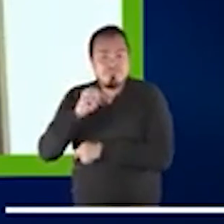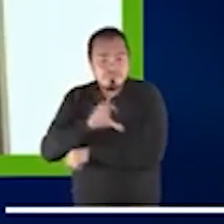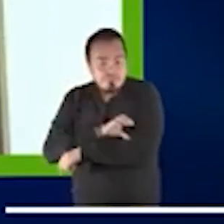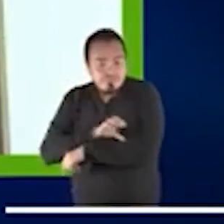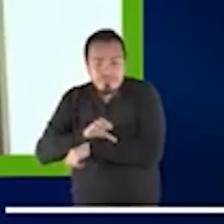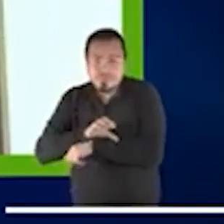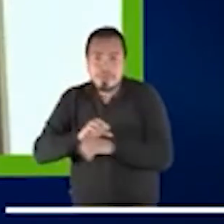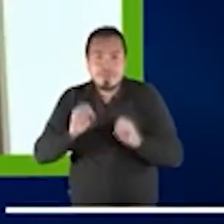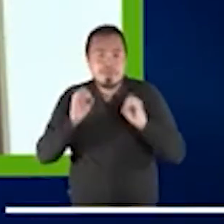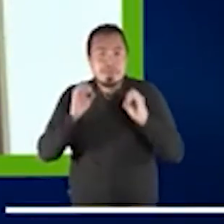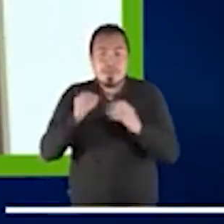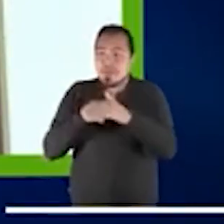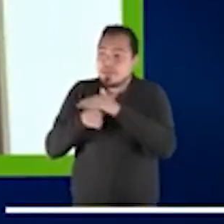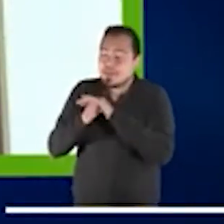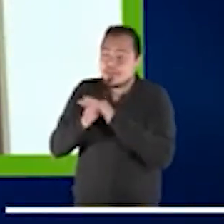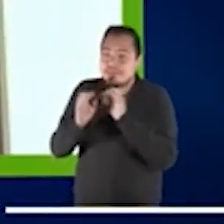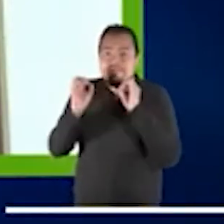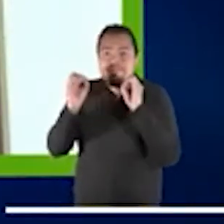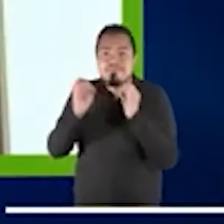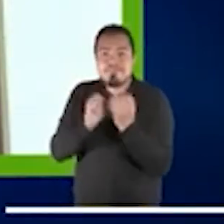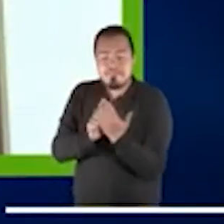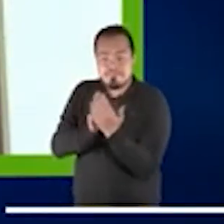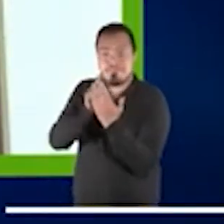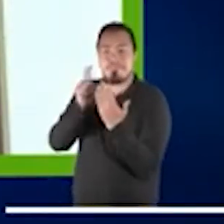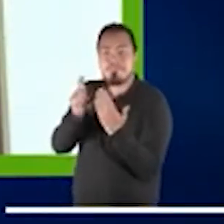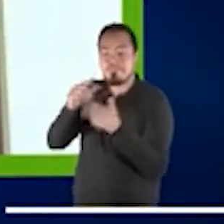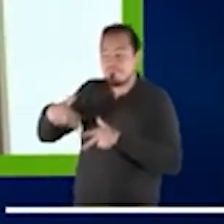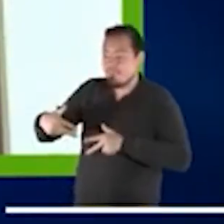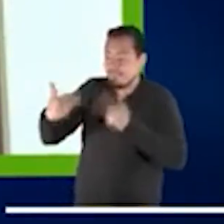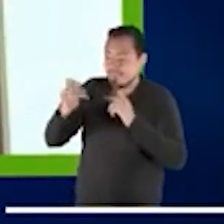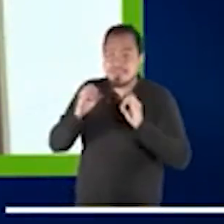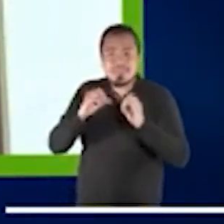Entonces, ¿cómo puedes igualmente darle un servicio como esto?